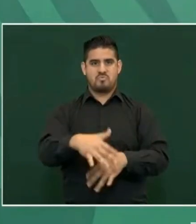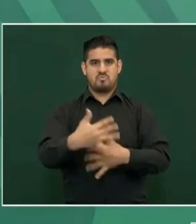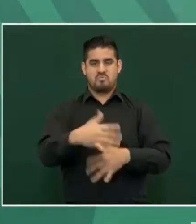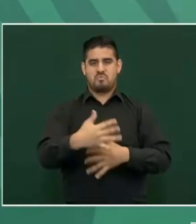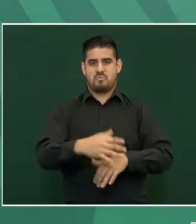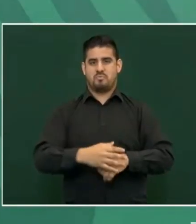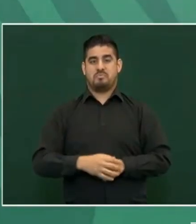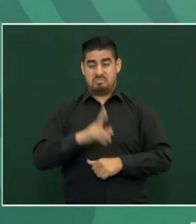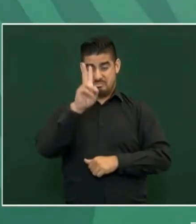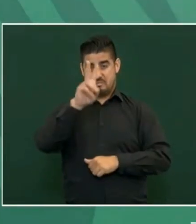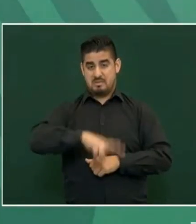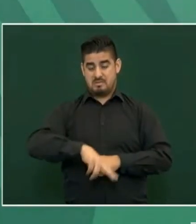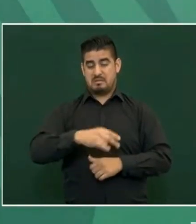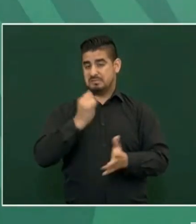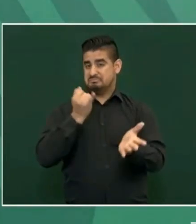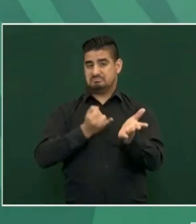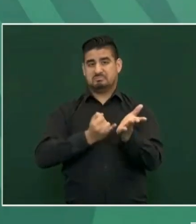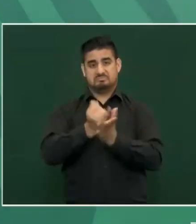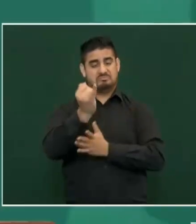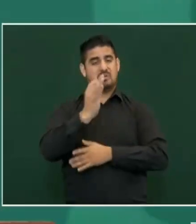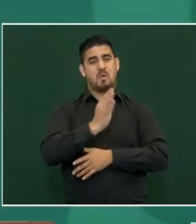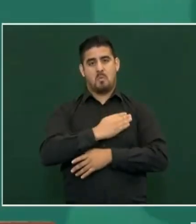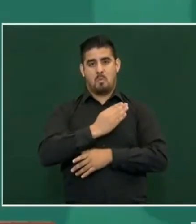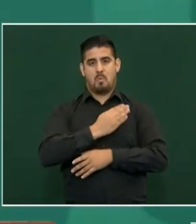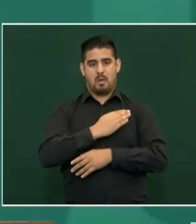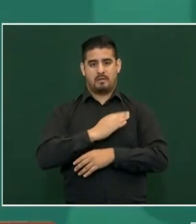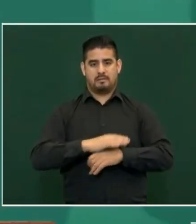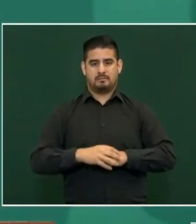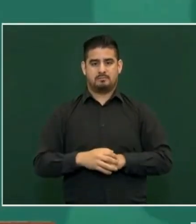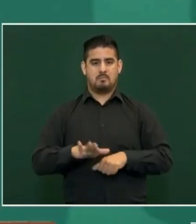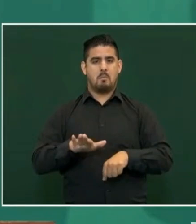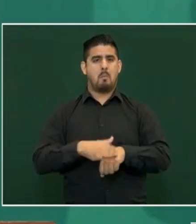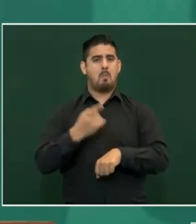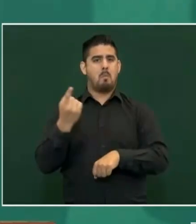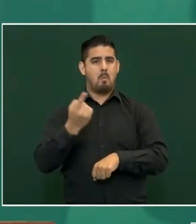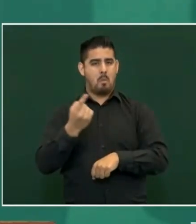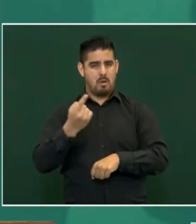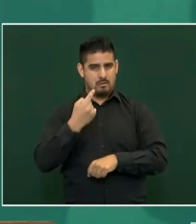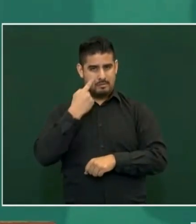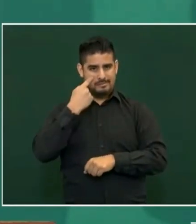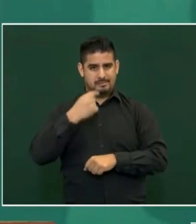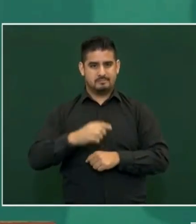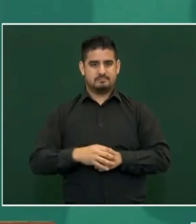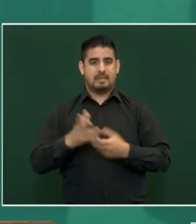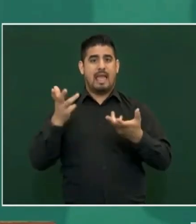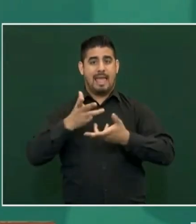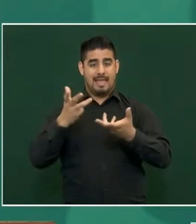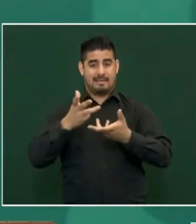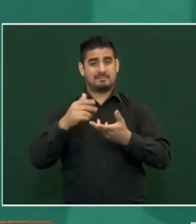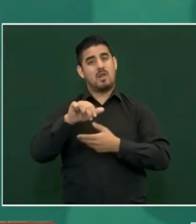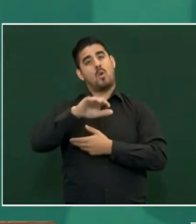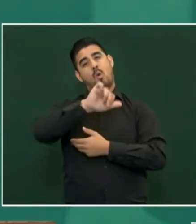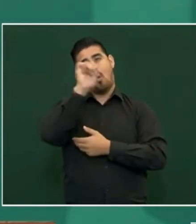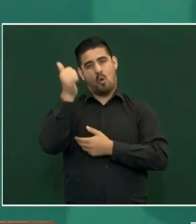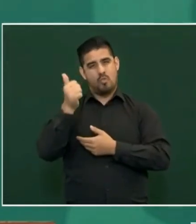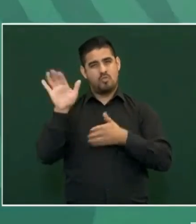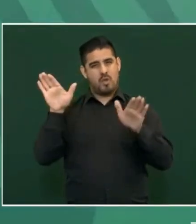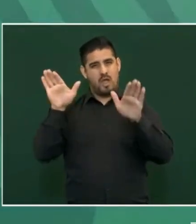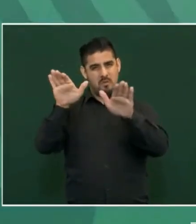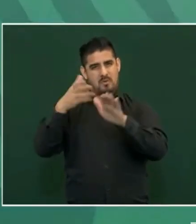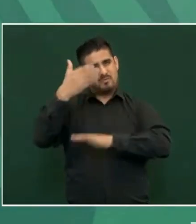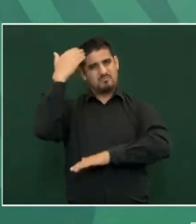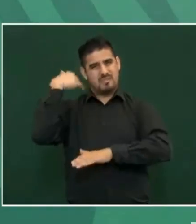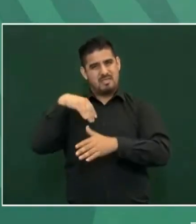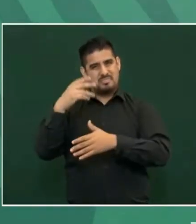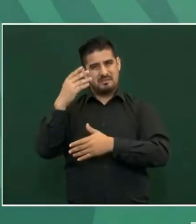Fue una muy buena decisión porque si se hubiese hecho el aeropuerto que tenían